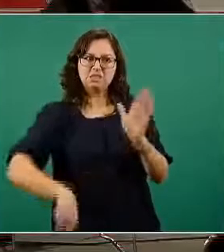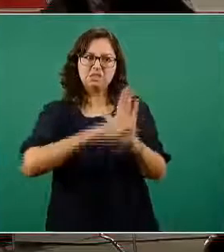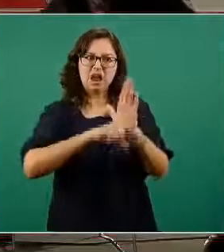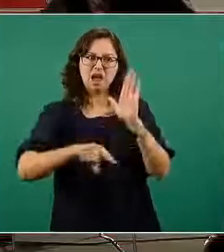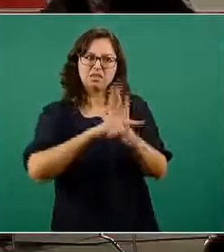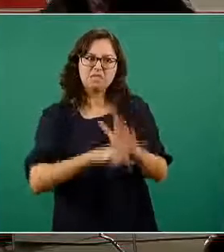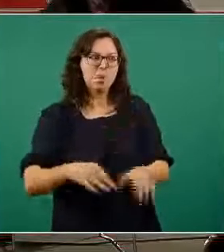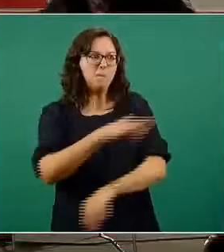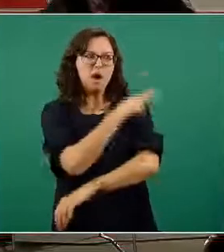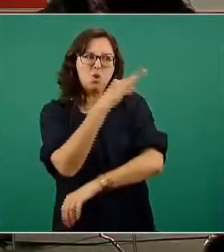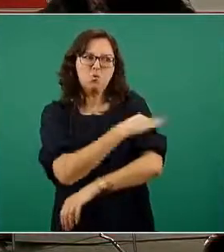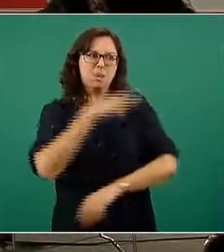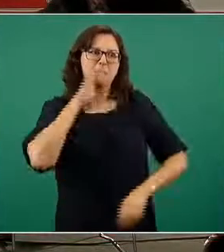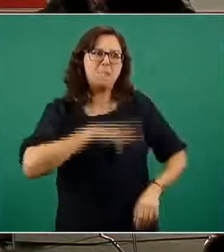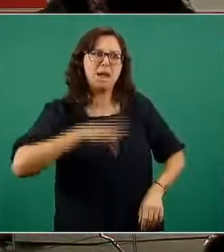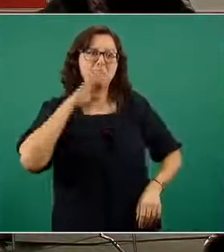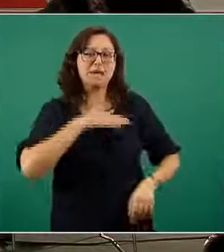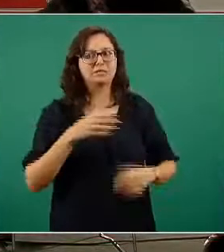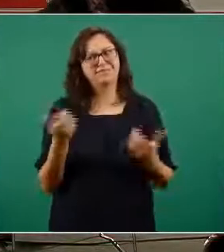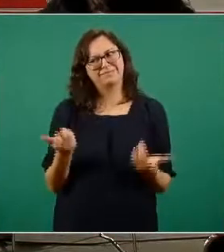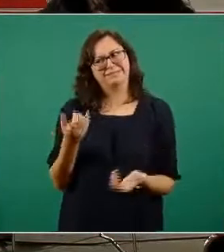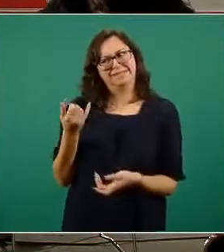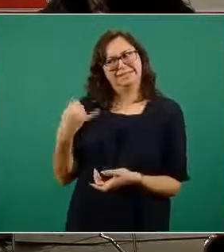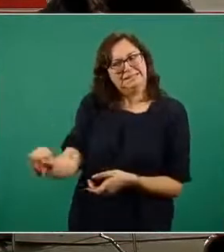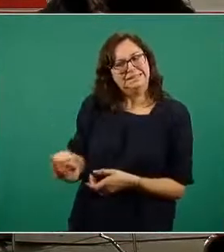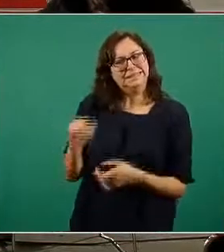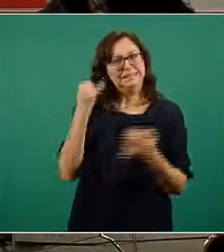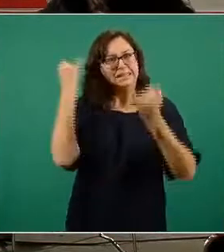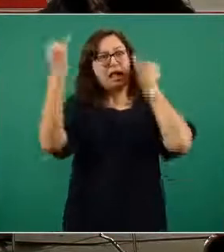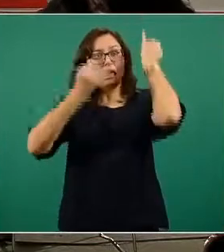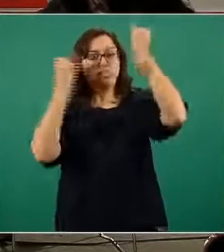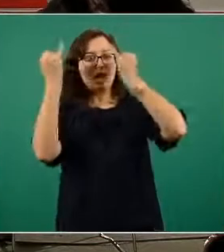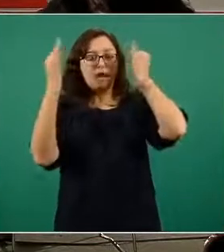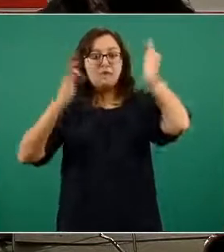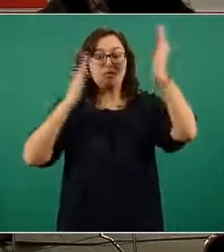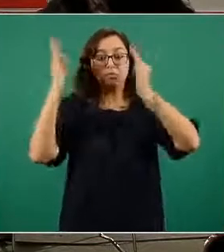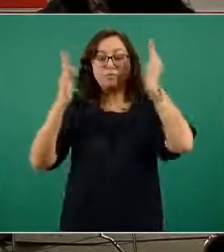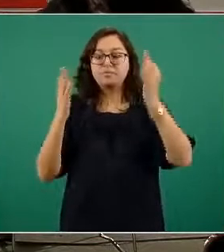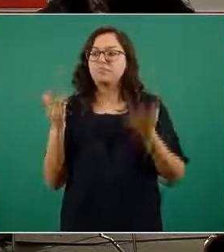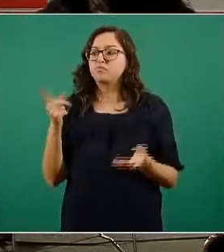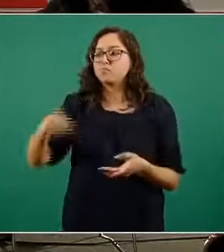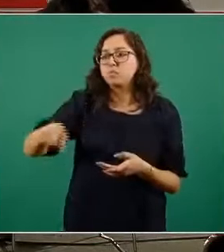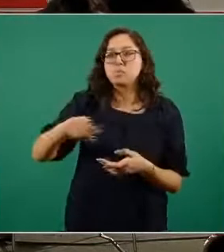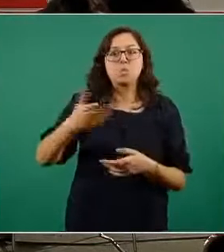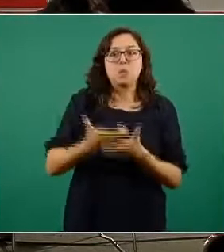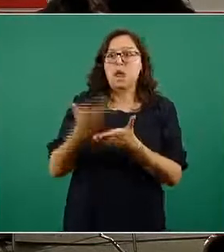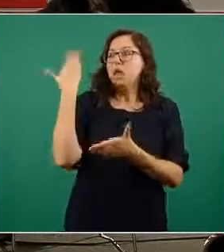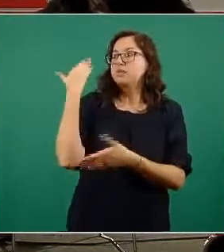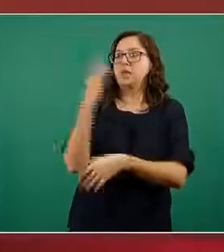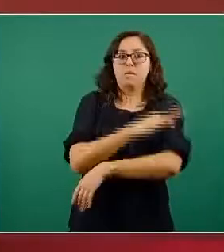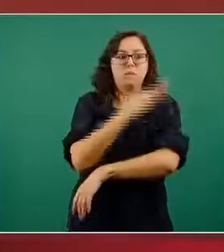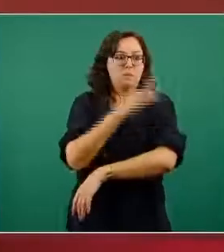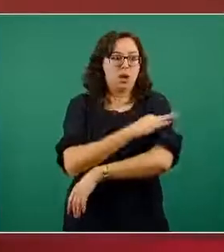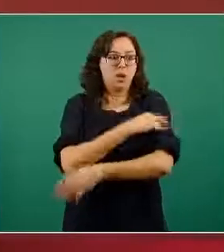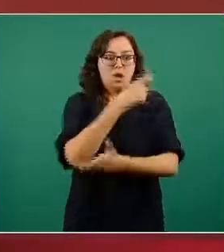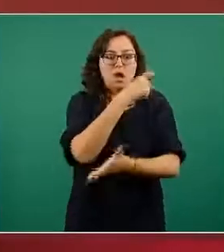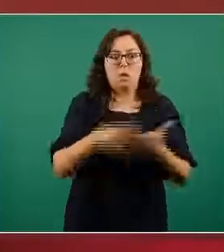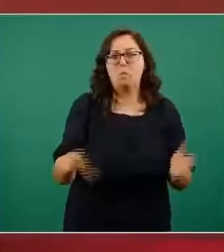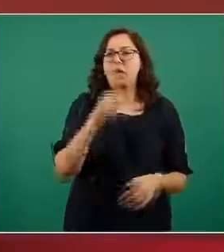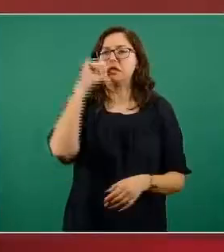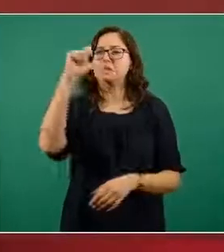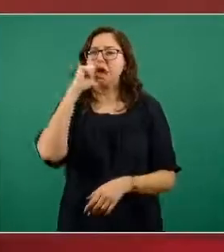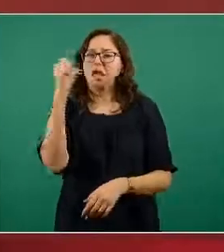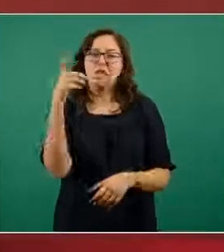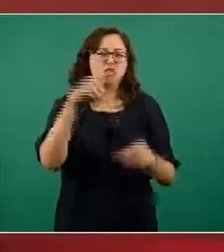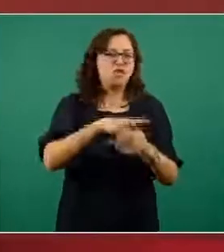descabellada también fantasiosa de que las vacunas solo se recibieron por donativos y no por una compra no